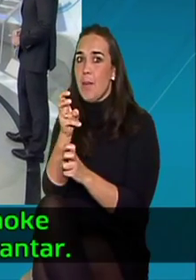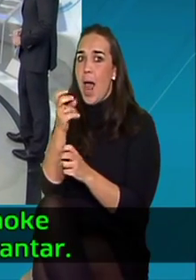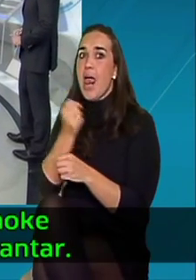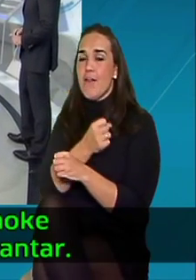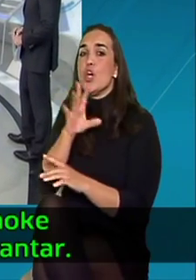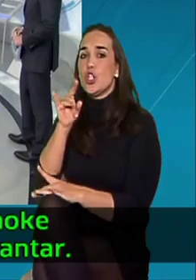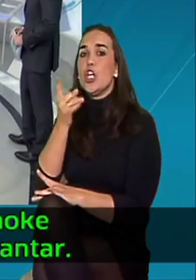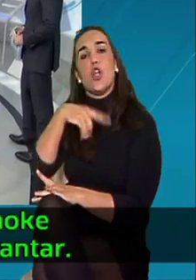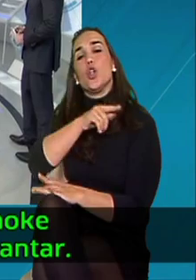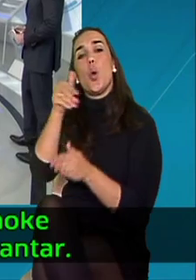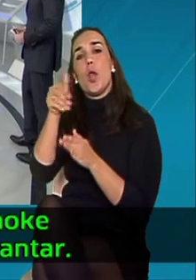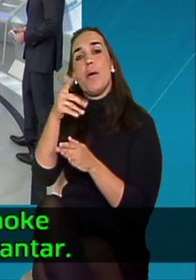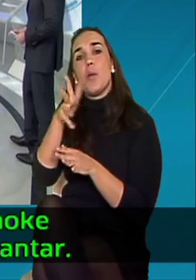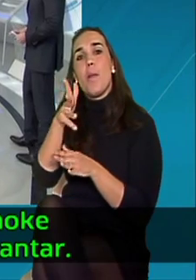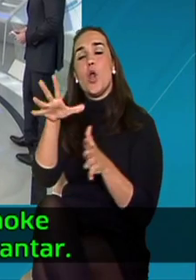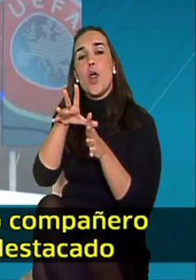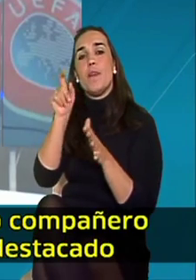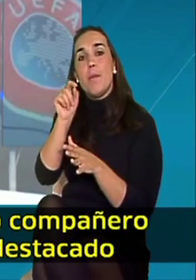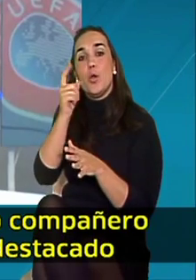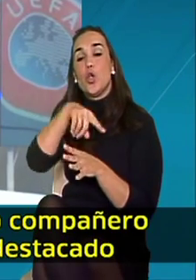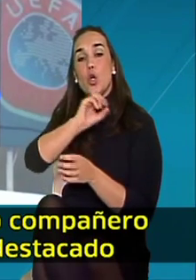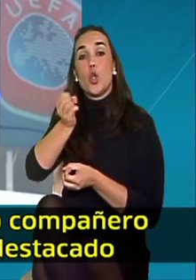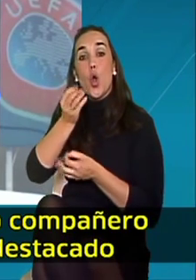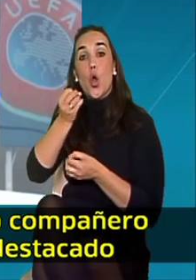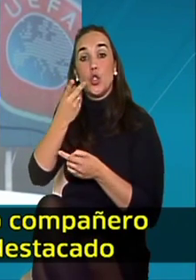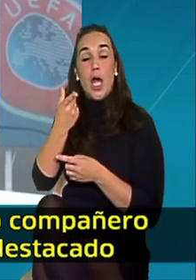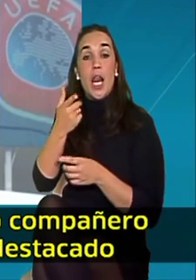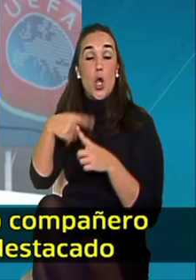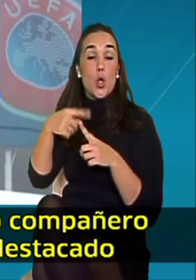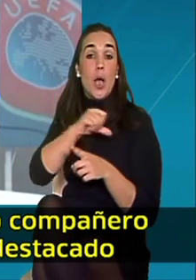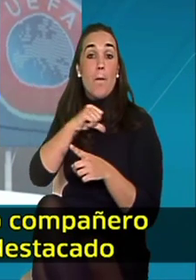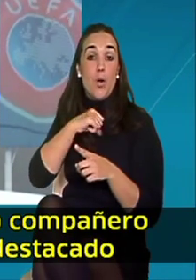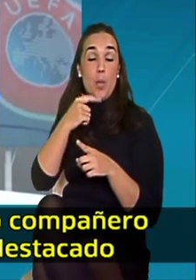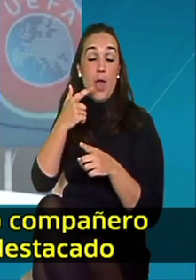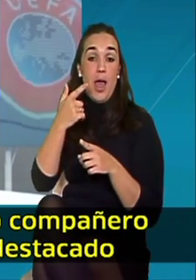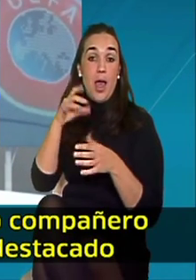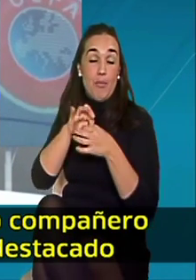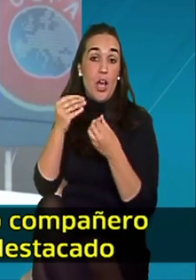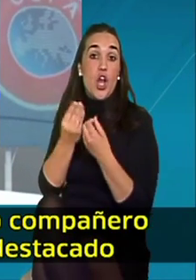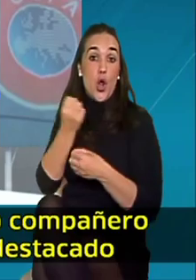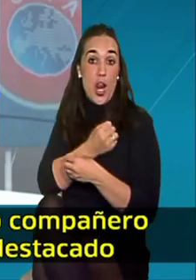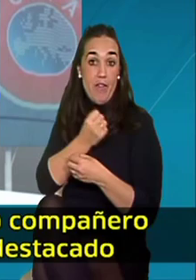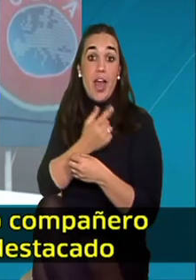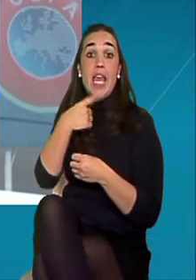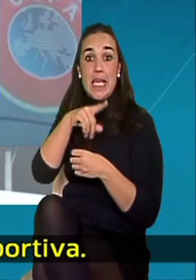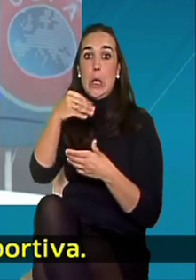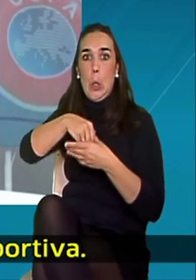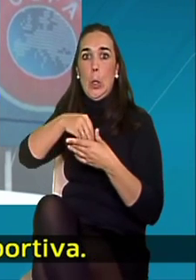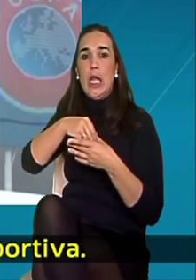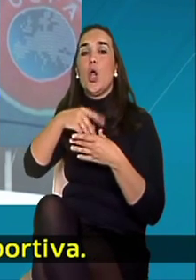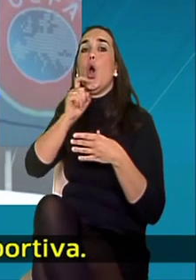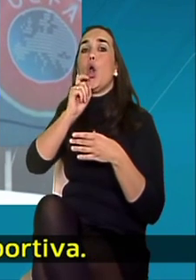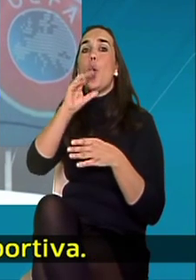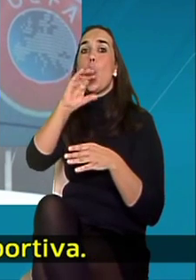tener un espacio de unos 10 minutos en el que les vamos a contar cosas propias de estas fechas, incluyendo cómo felicitan las fiestas a algunos